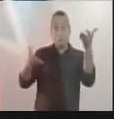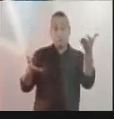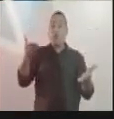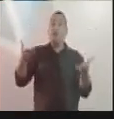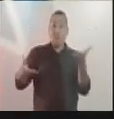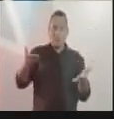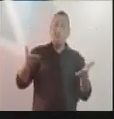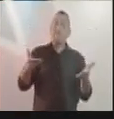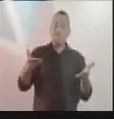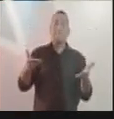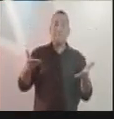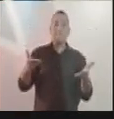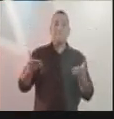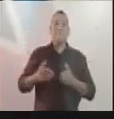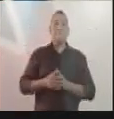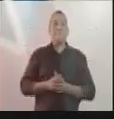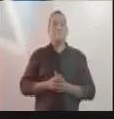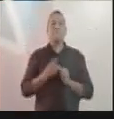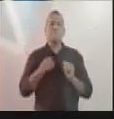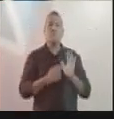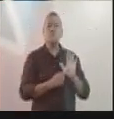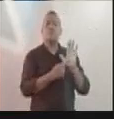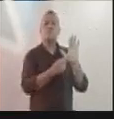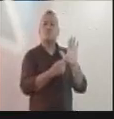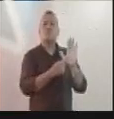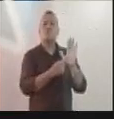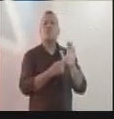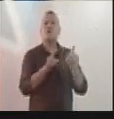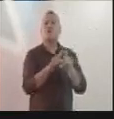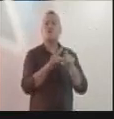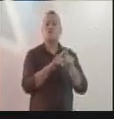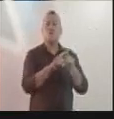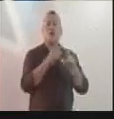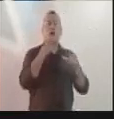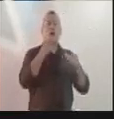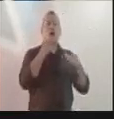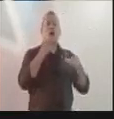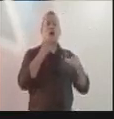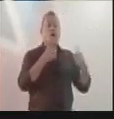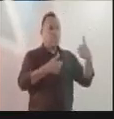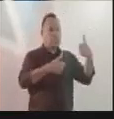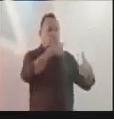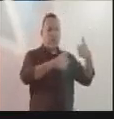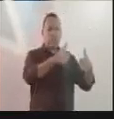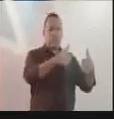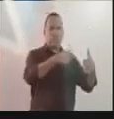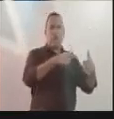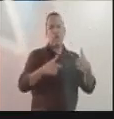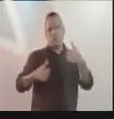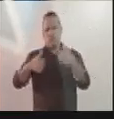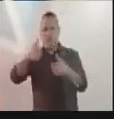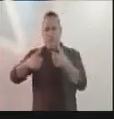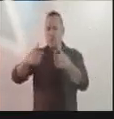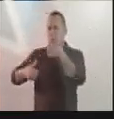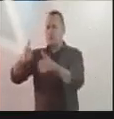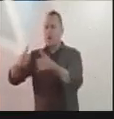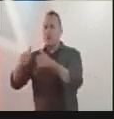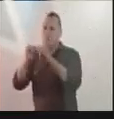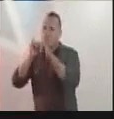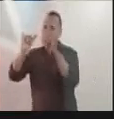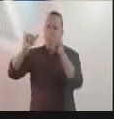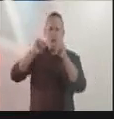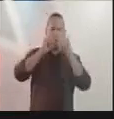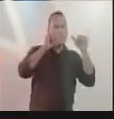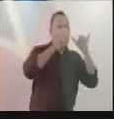mantengan el equilibrio informativo de modo de ofrecer igual cobertura y similar tratamiento